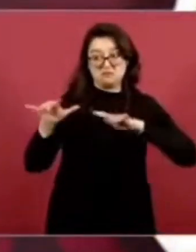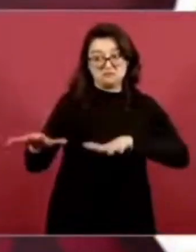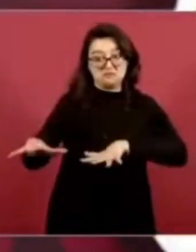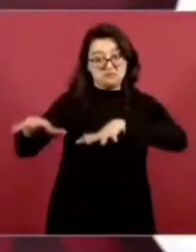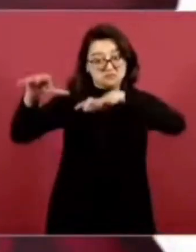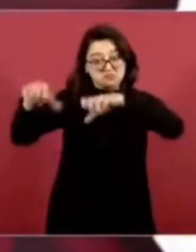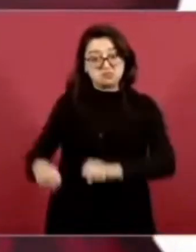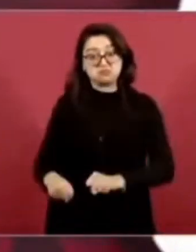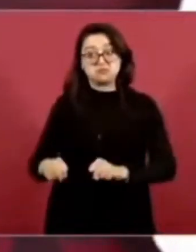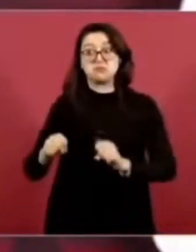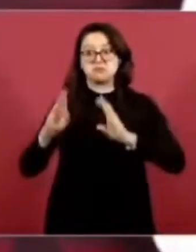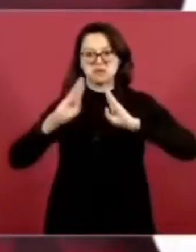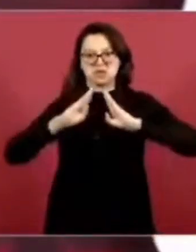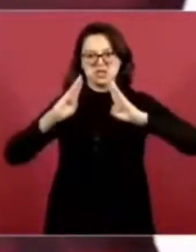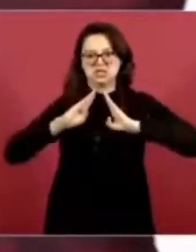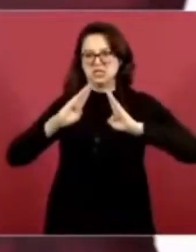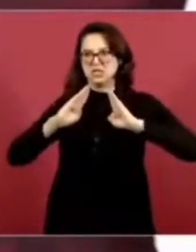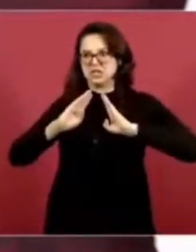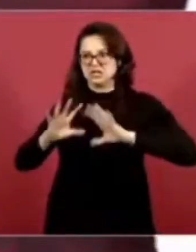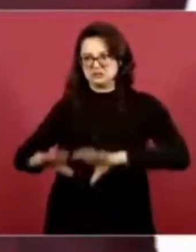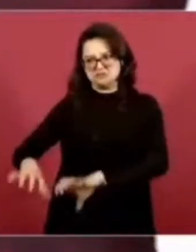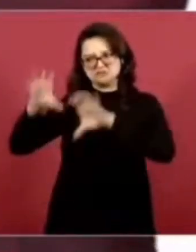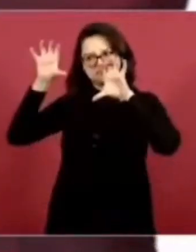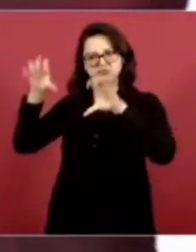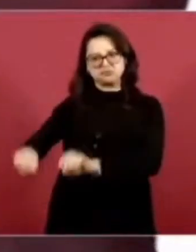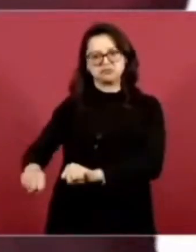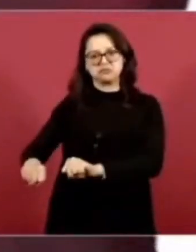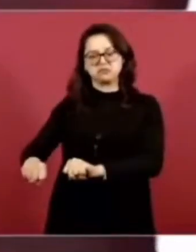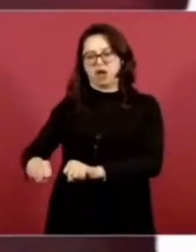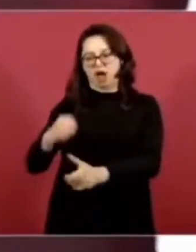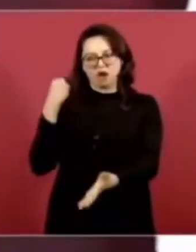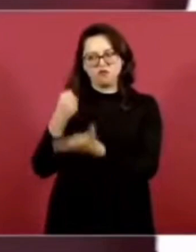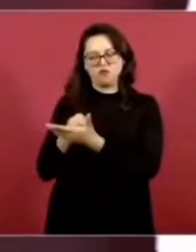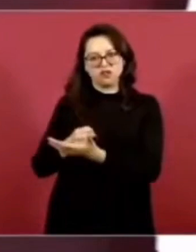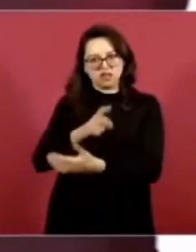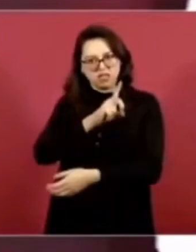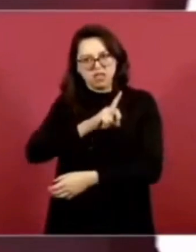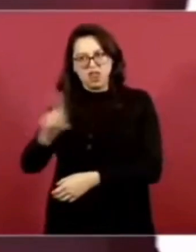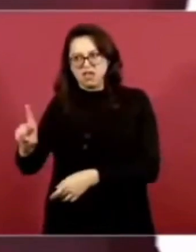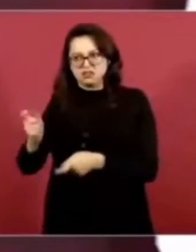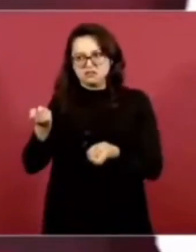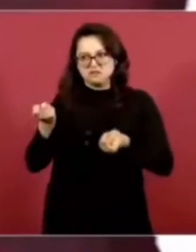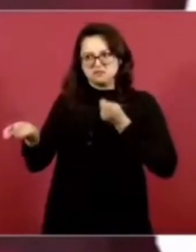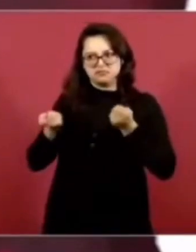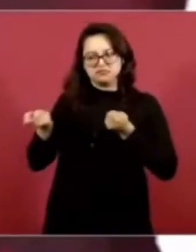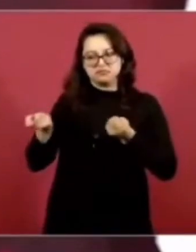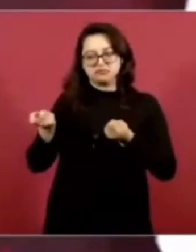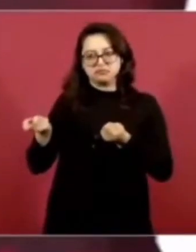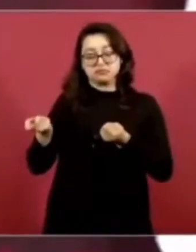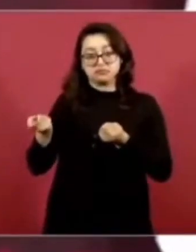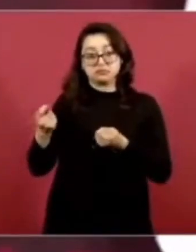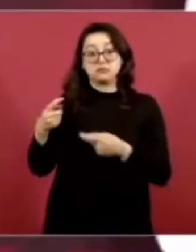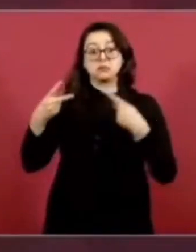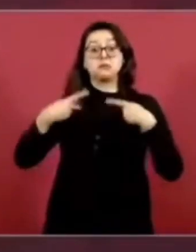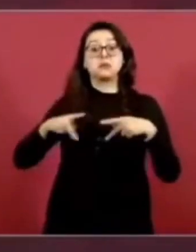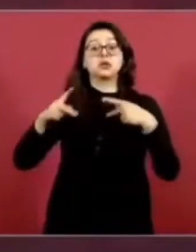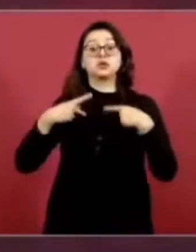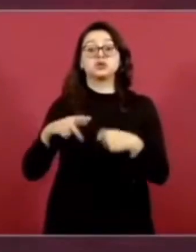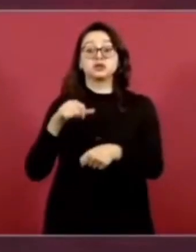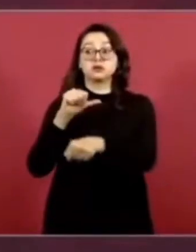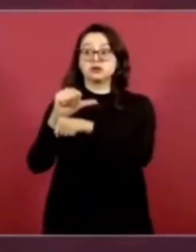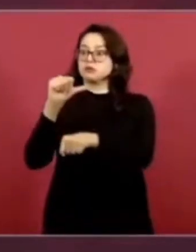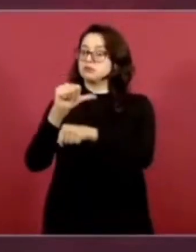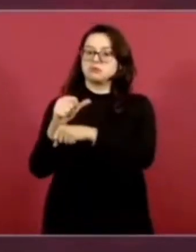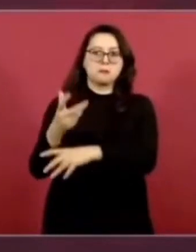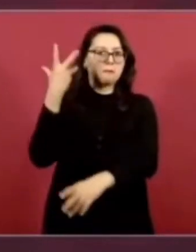Muchos, muchos argentinos fueron protegidos